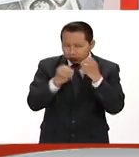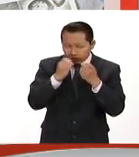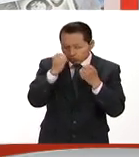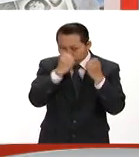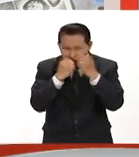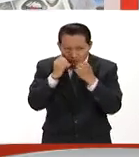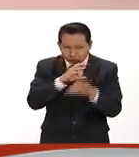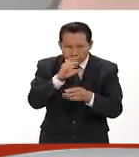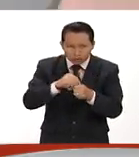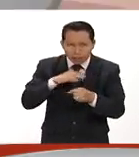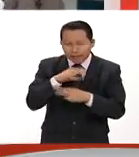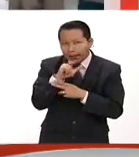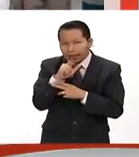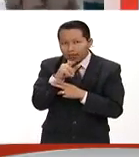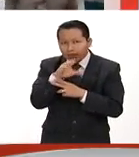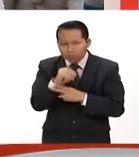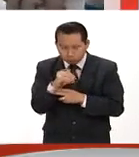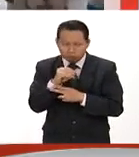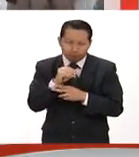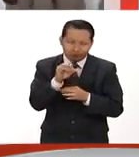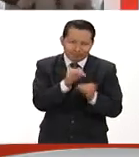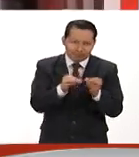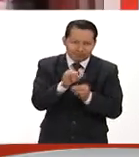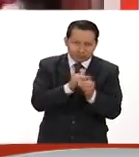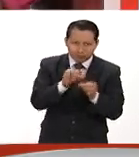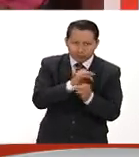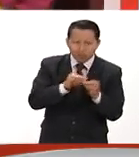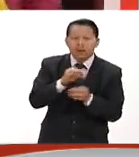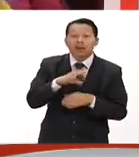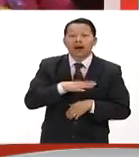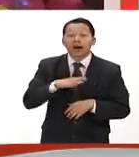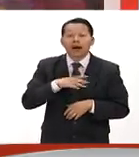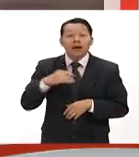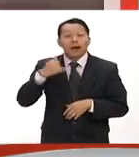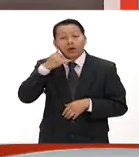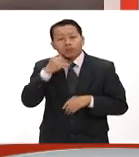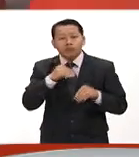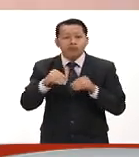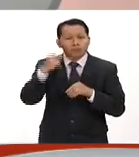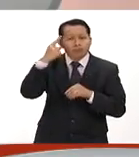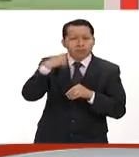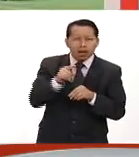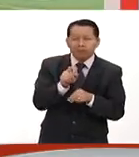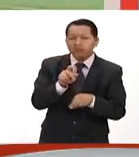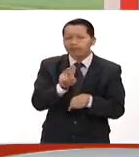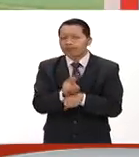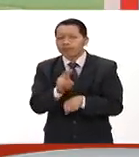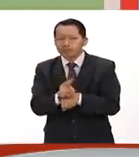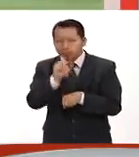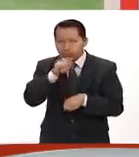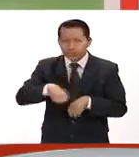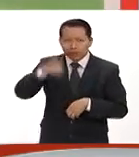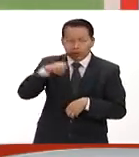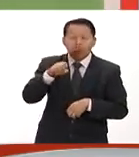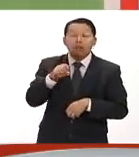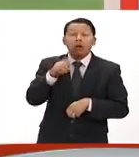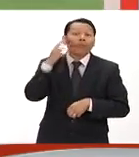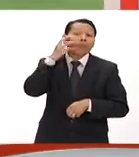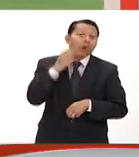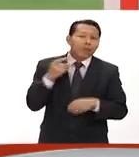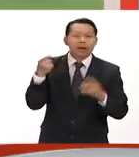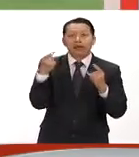canibalismo celular. Usan tecnología móvil para el cuidado de adultos mayores. Pumas vence 1-0 a